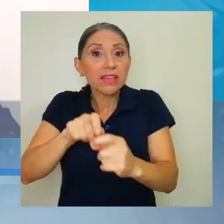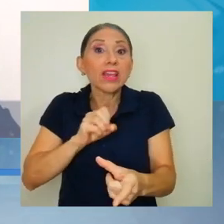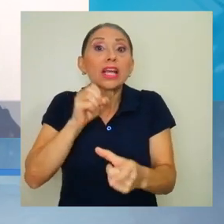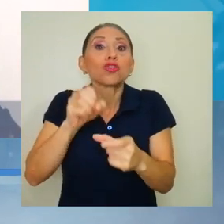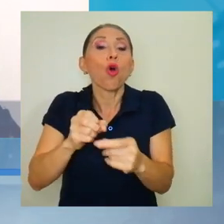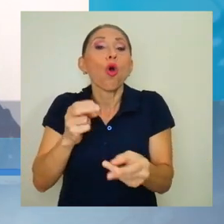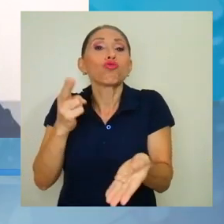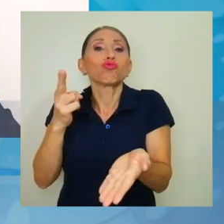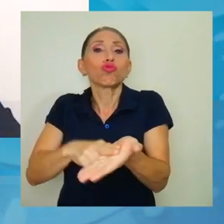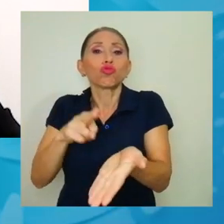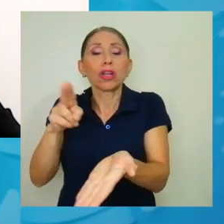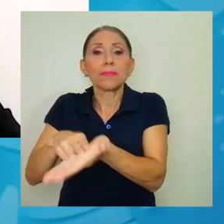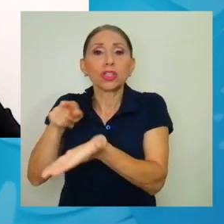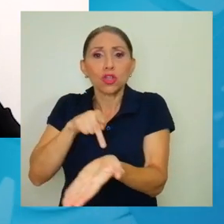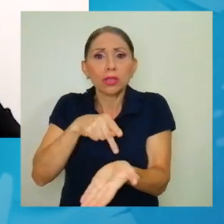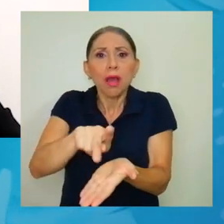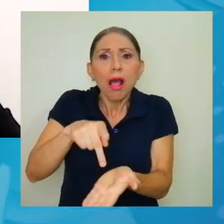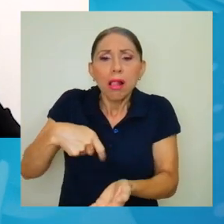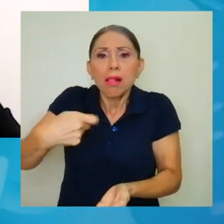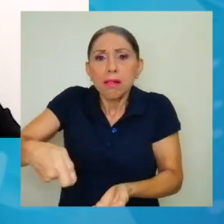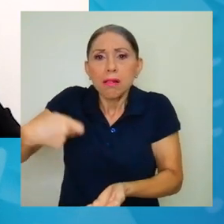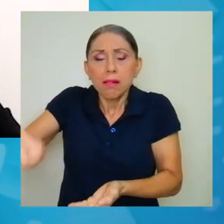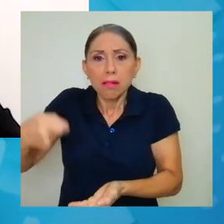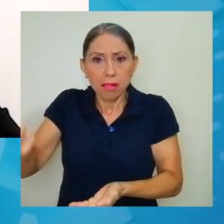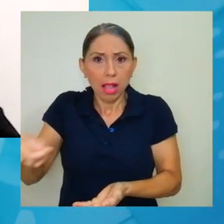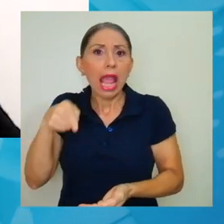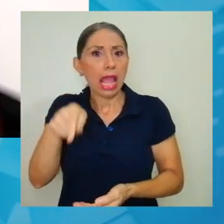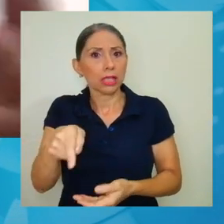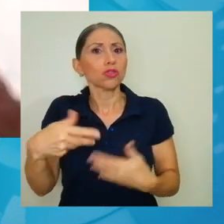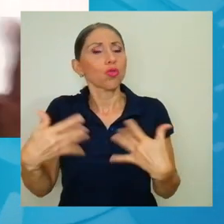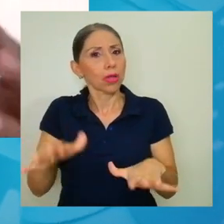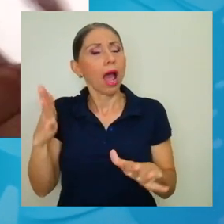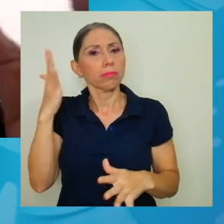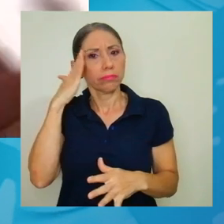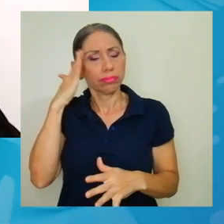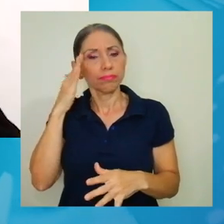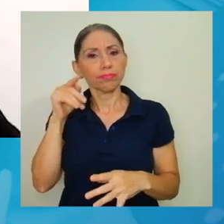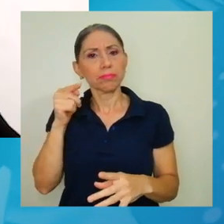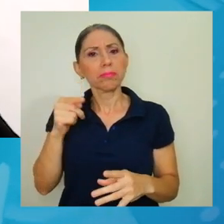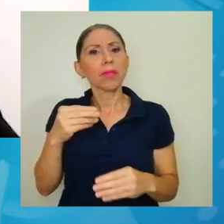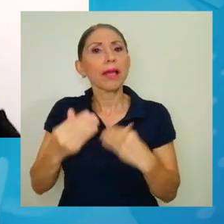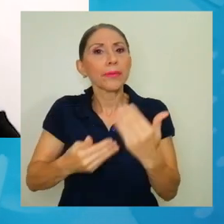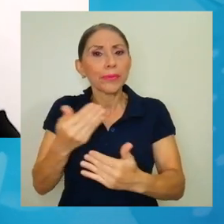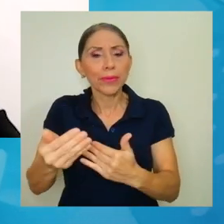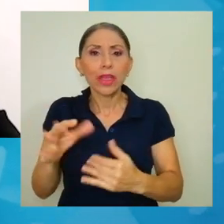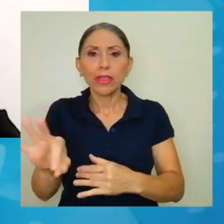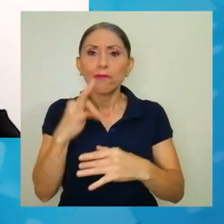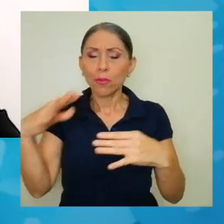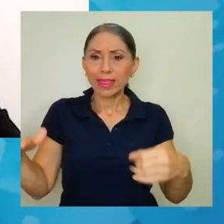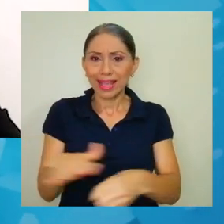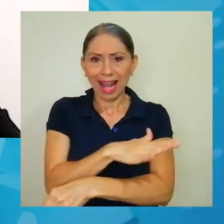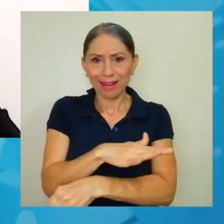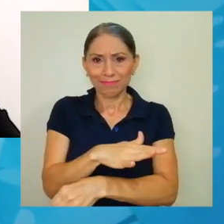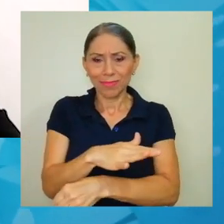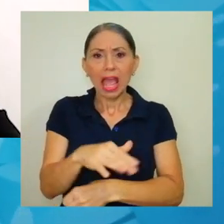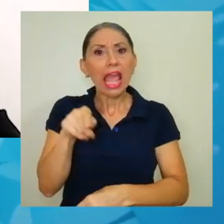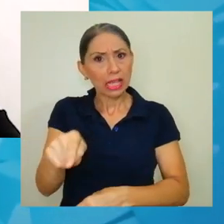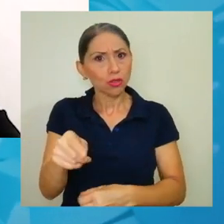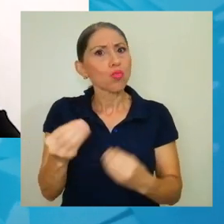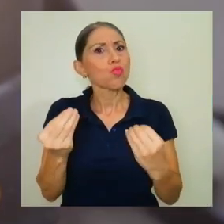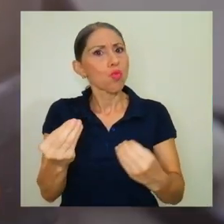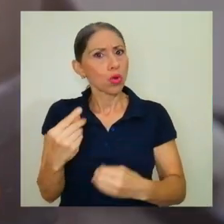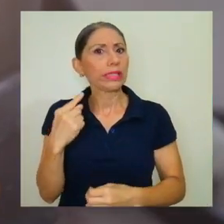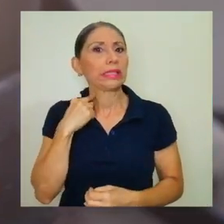suscripciones, entonces todo esto tiene pues un alto, visualizándolo de manera integral, tiene un altísimo